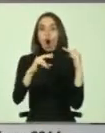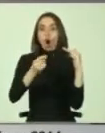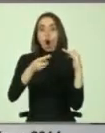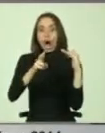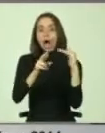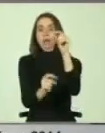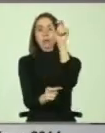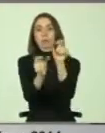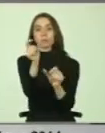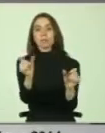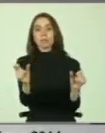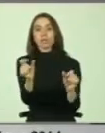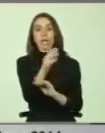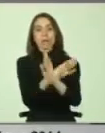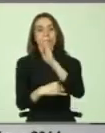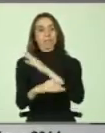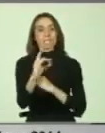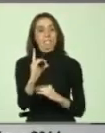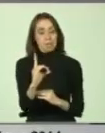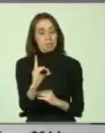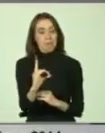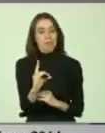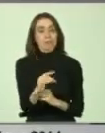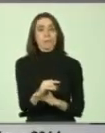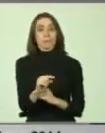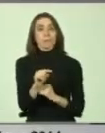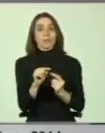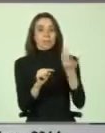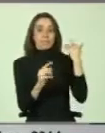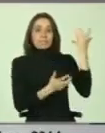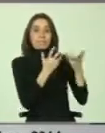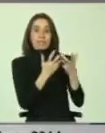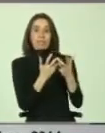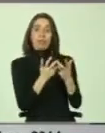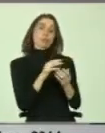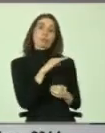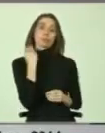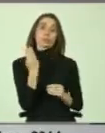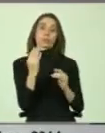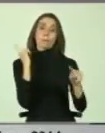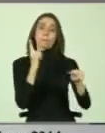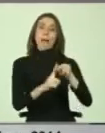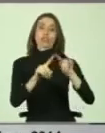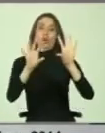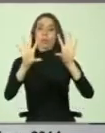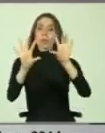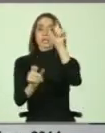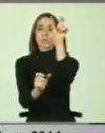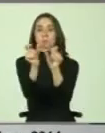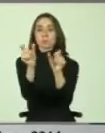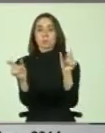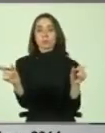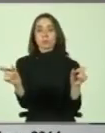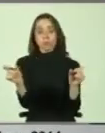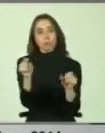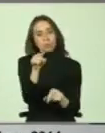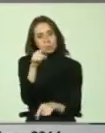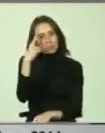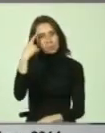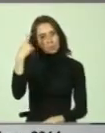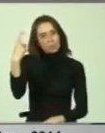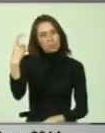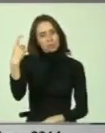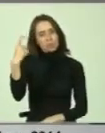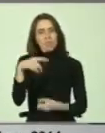discapacitadas. Bueno, ese incendio mató a 10 personas. Mató a 10 personas. Y imagínense,